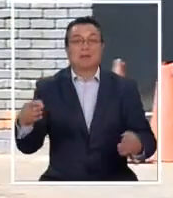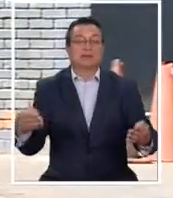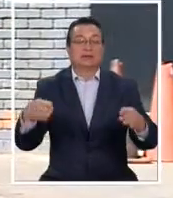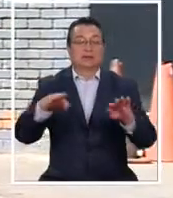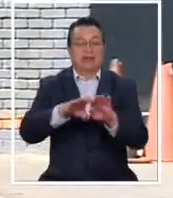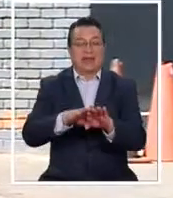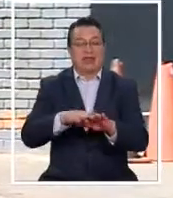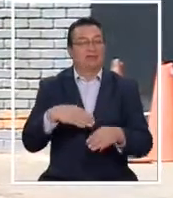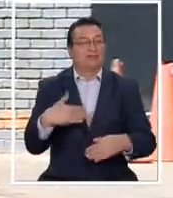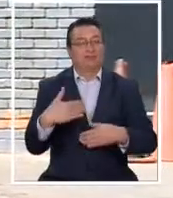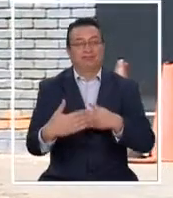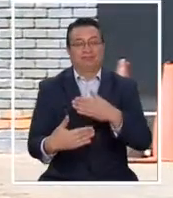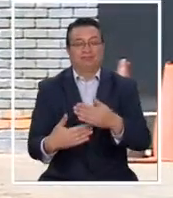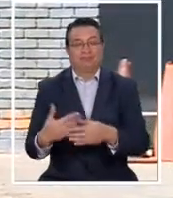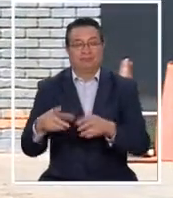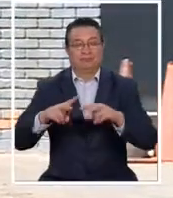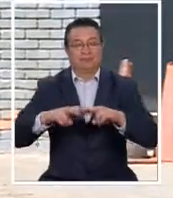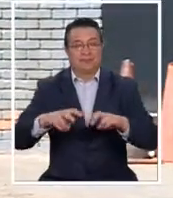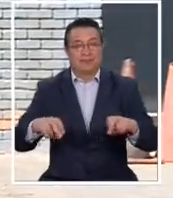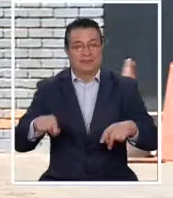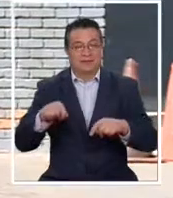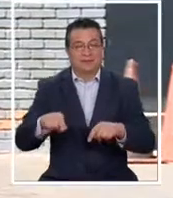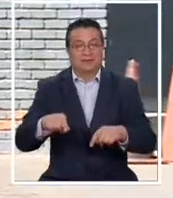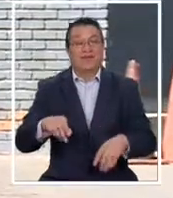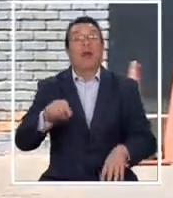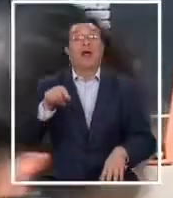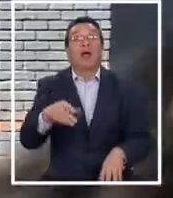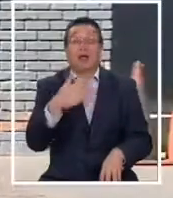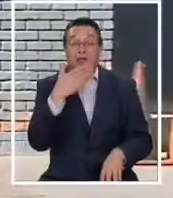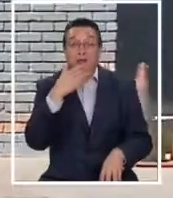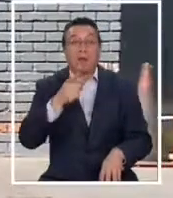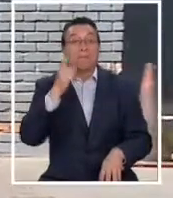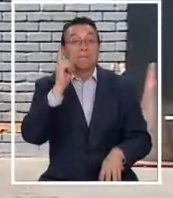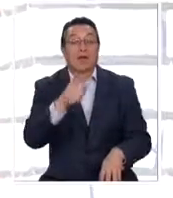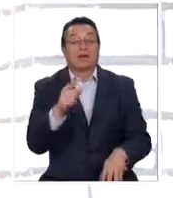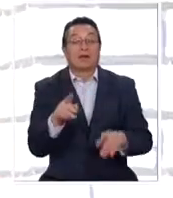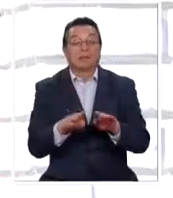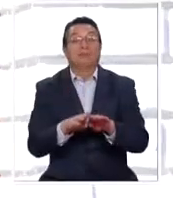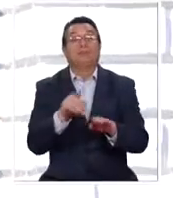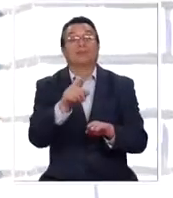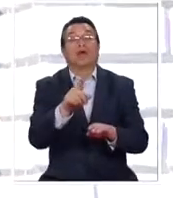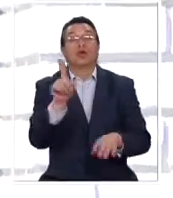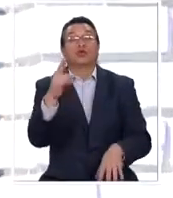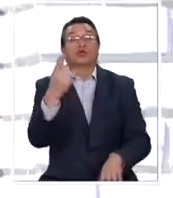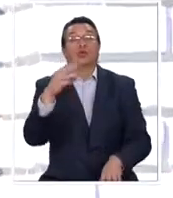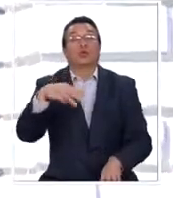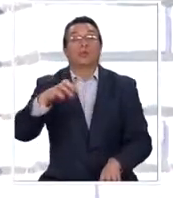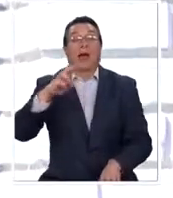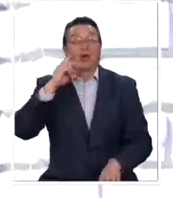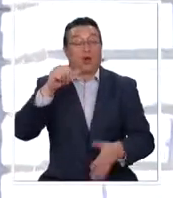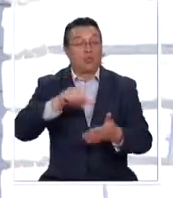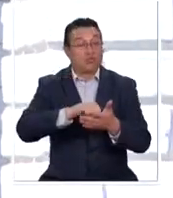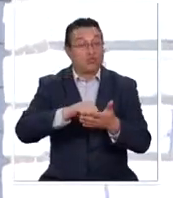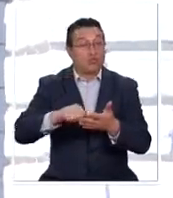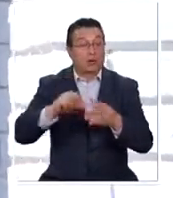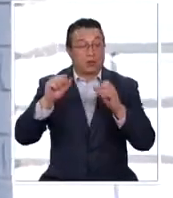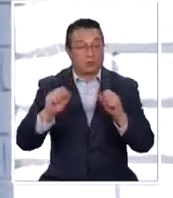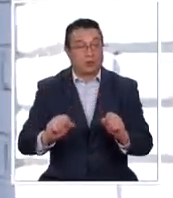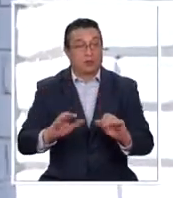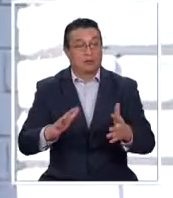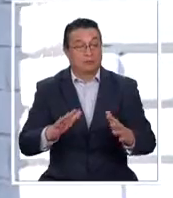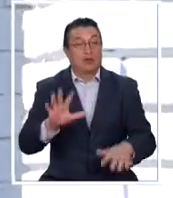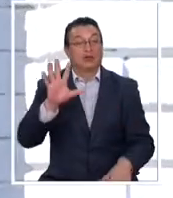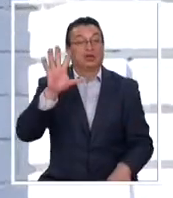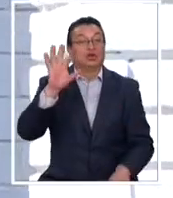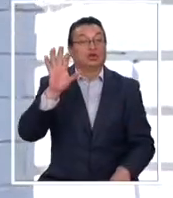durante el desarrollo de la investigación. En paralelo, se ordenó la apertura de un sumario sanitario con multas que podrían llegar hasta los